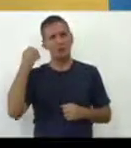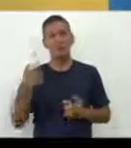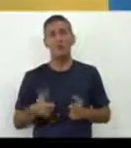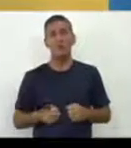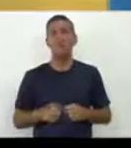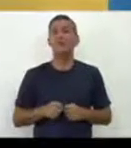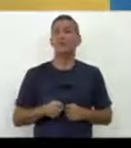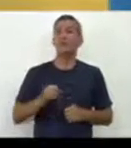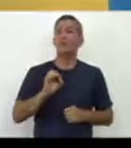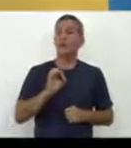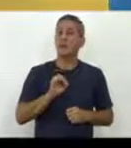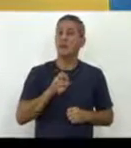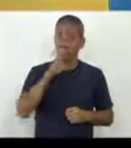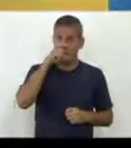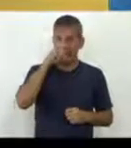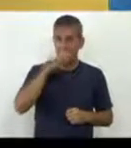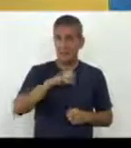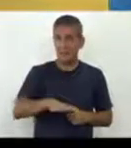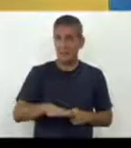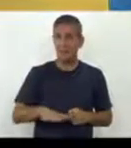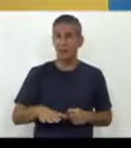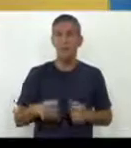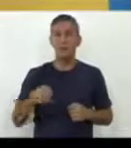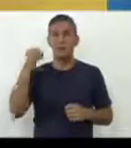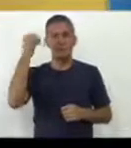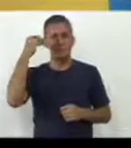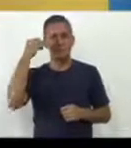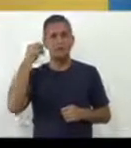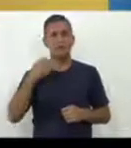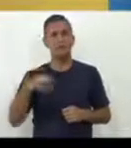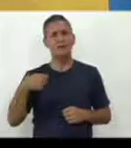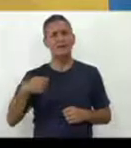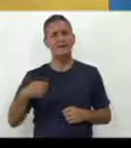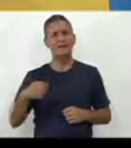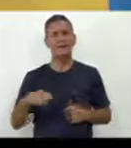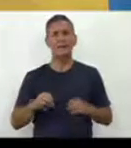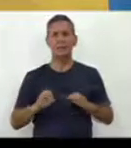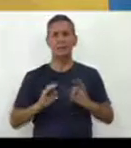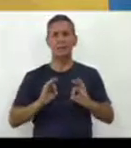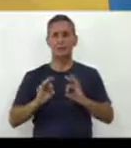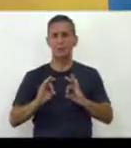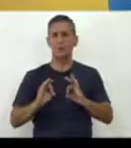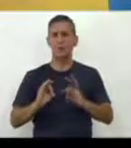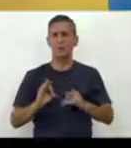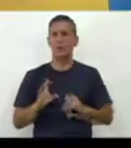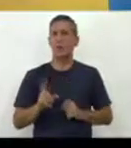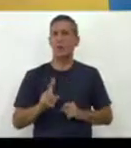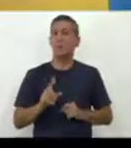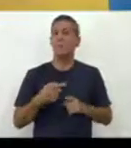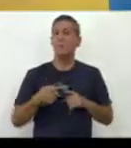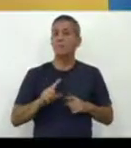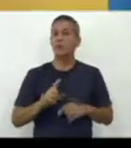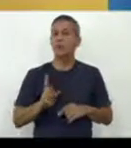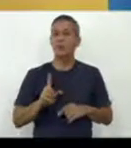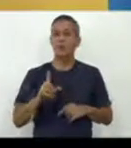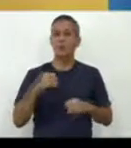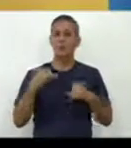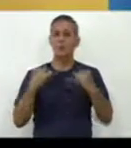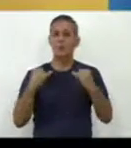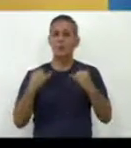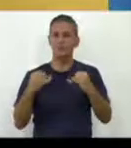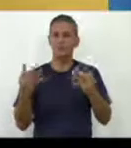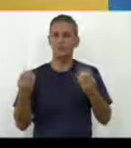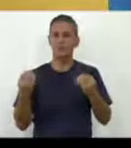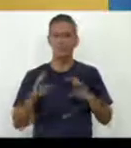El niño solo tiene que saber que debe protegerse, pero no hace falta darle un exceso de información. José